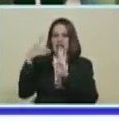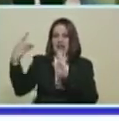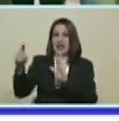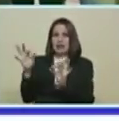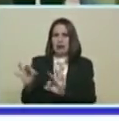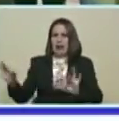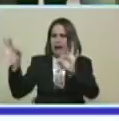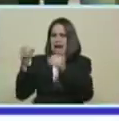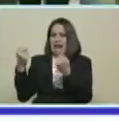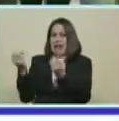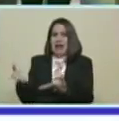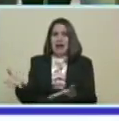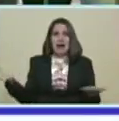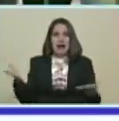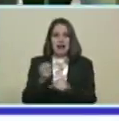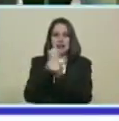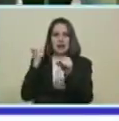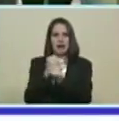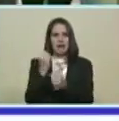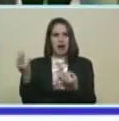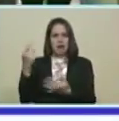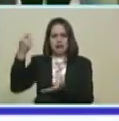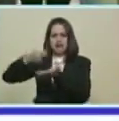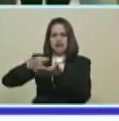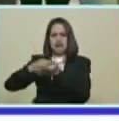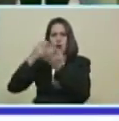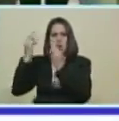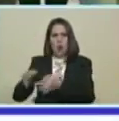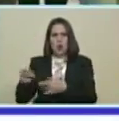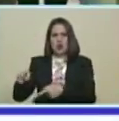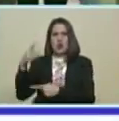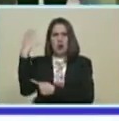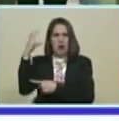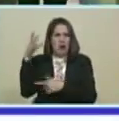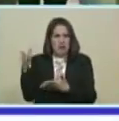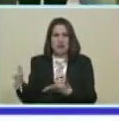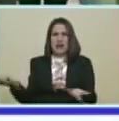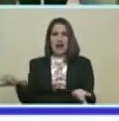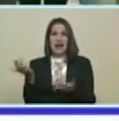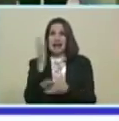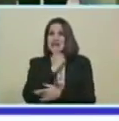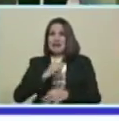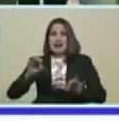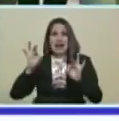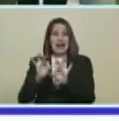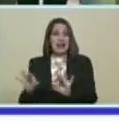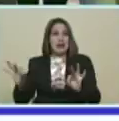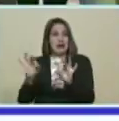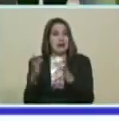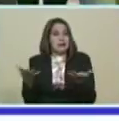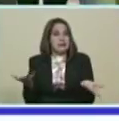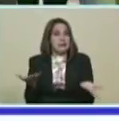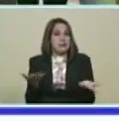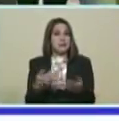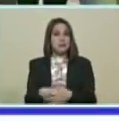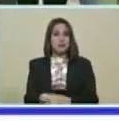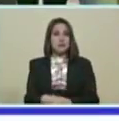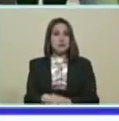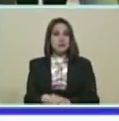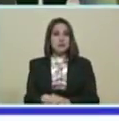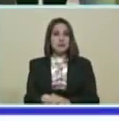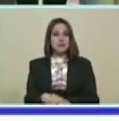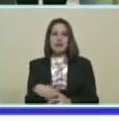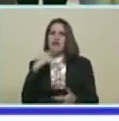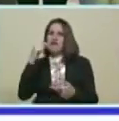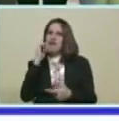A la educación Al trabajo Al salario justo A la salud pública No tiene derecho A nada Ahí está el